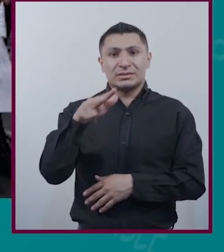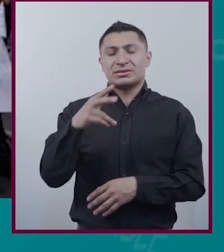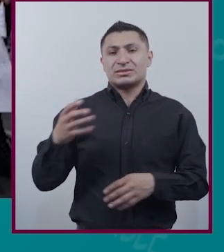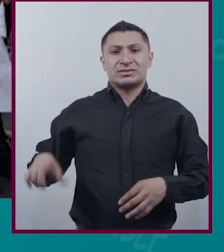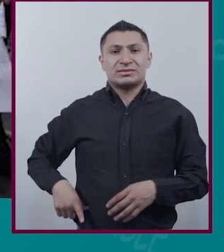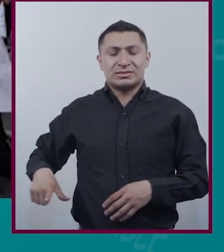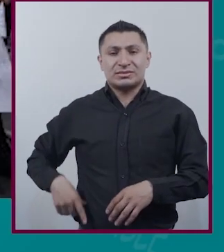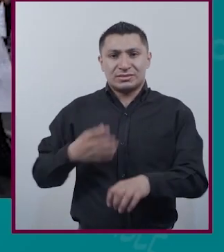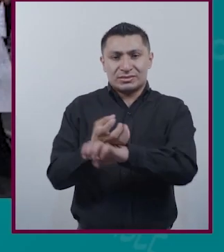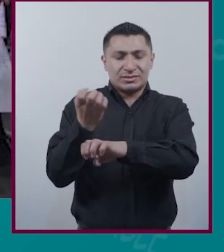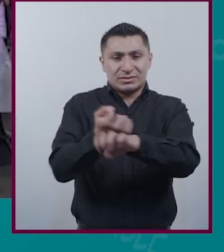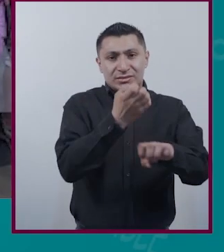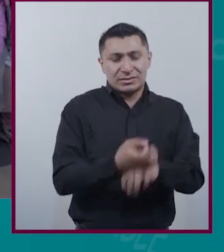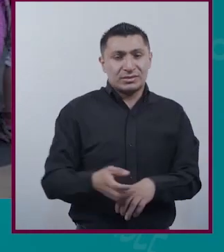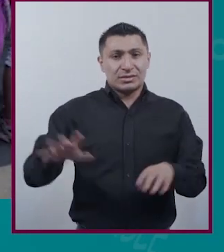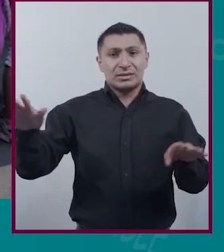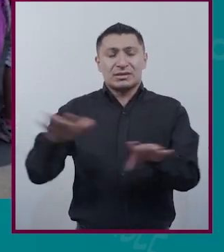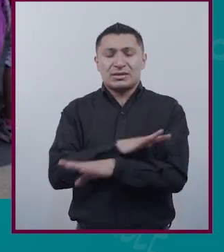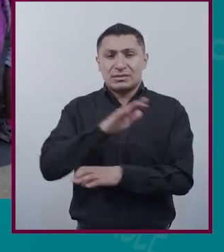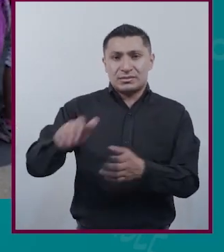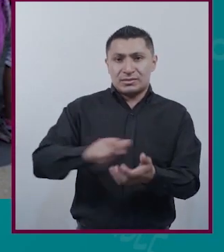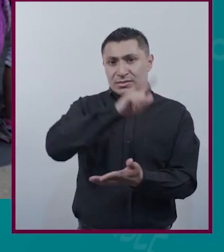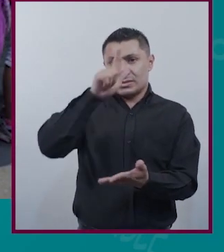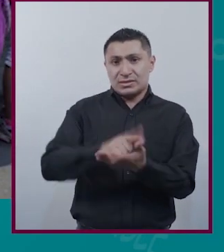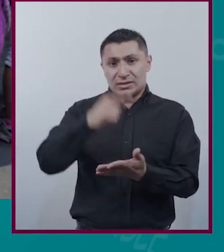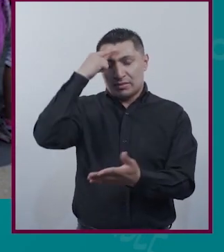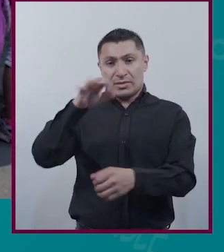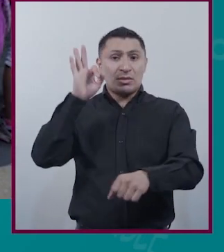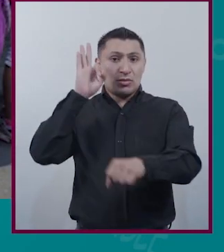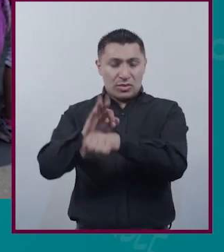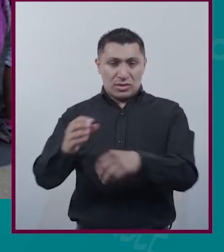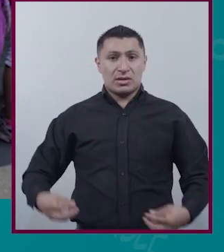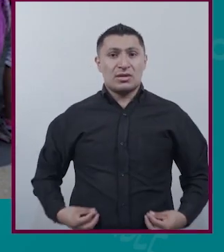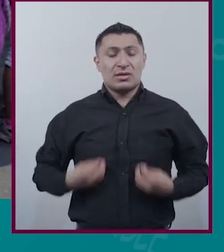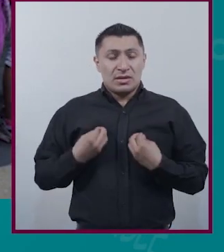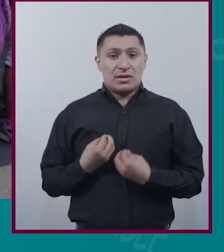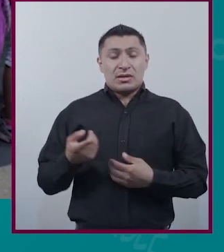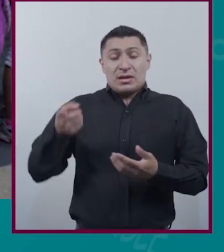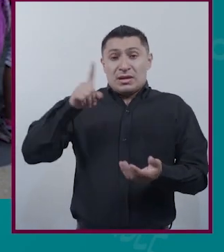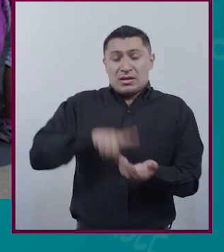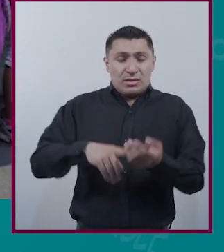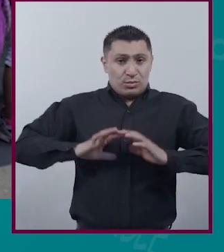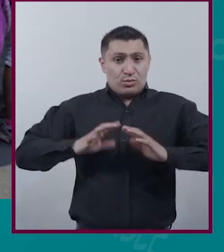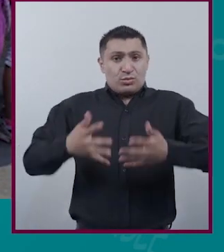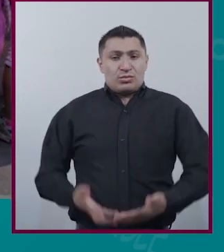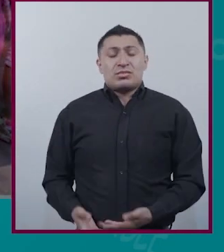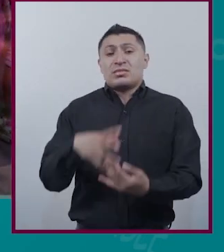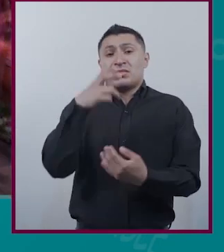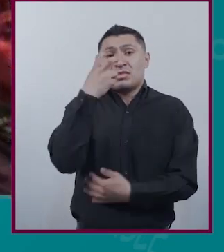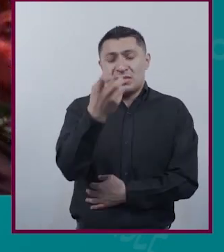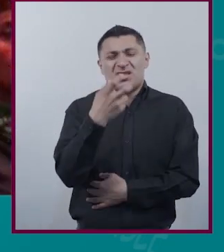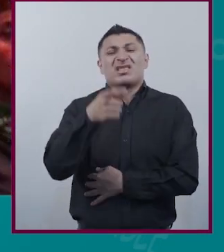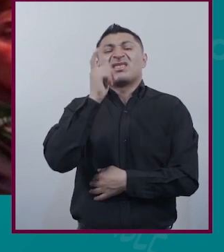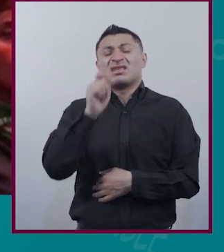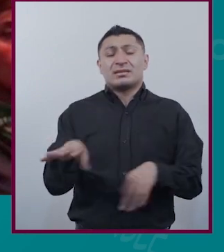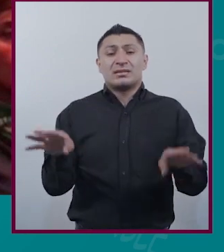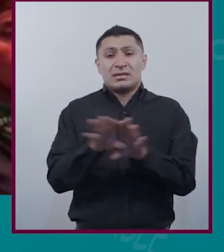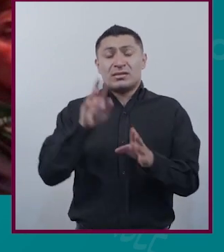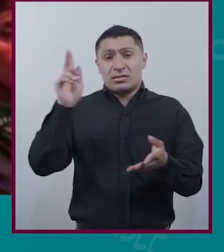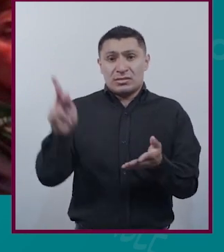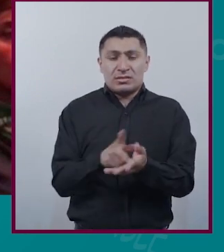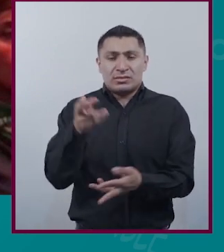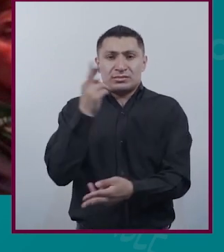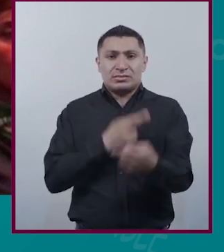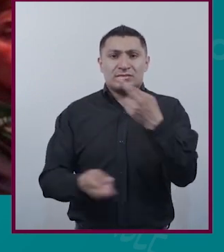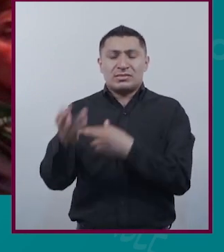estados de la República Reforman sus códigos penales para proteger la vida Desde la concepción Esto representa una regresión